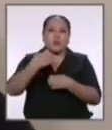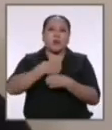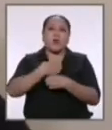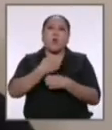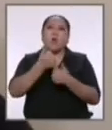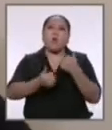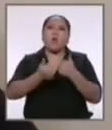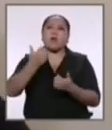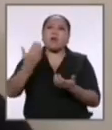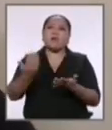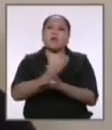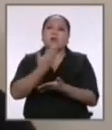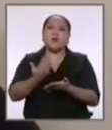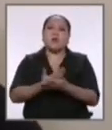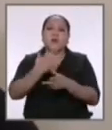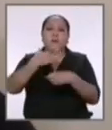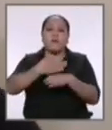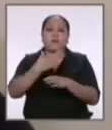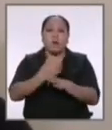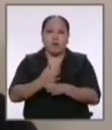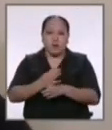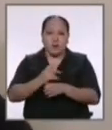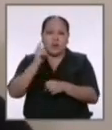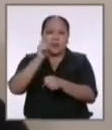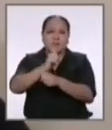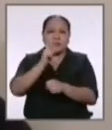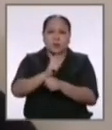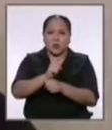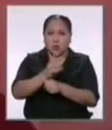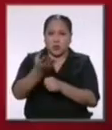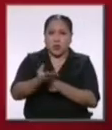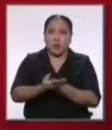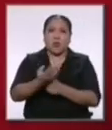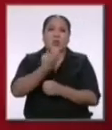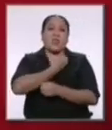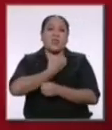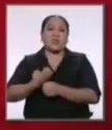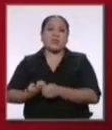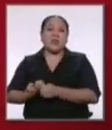implementaría en la educación pública para la enseñanza de ciencia y tecnológica?